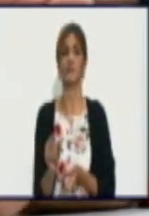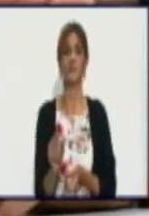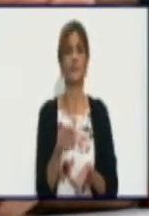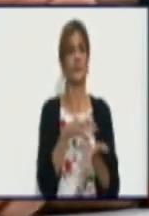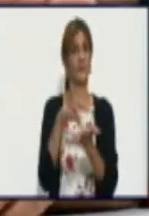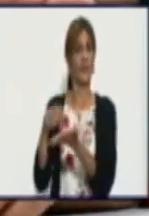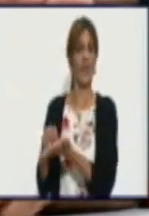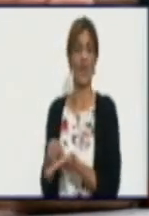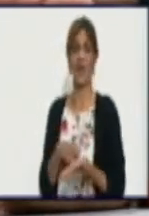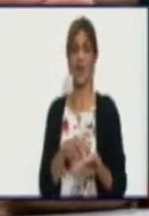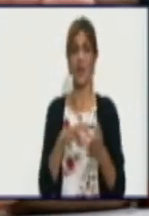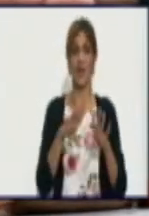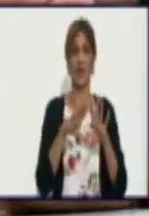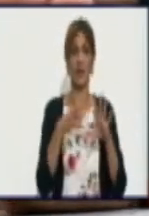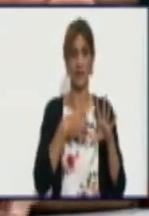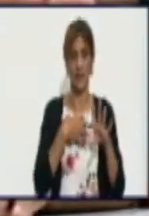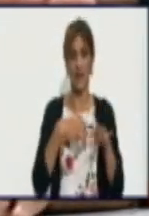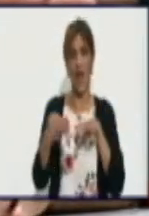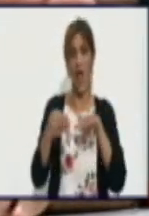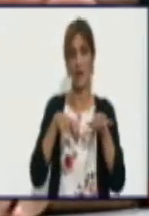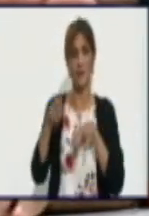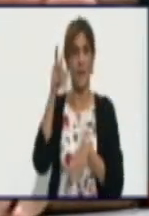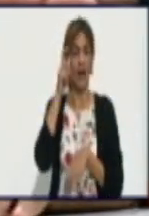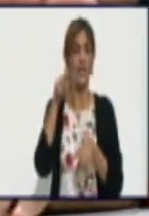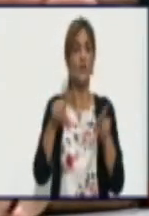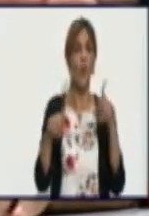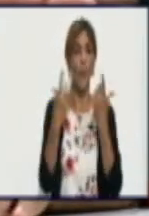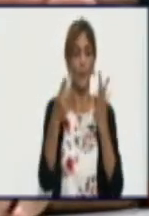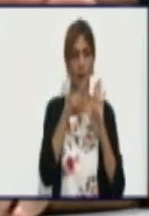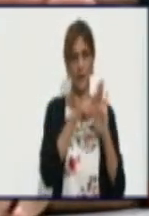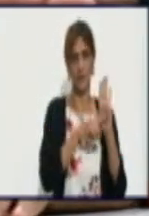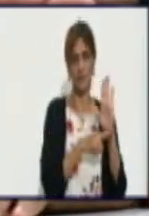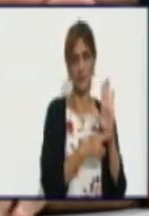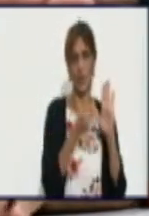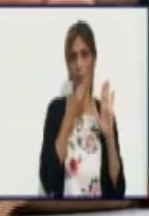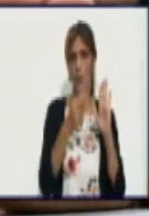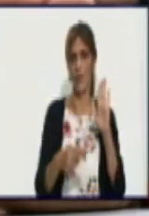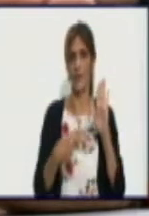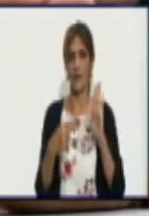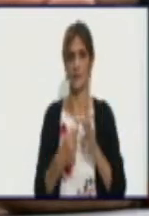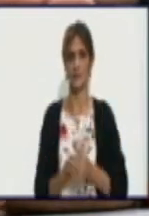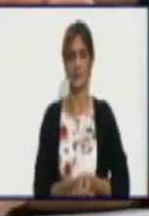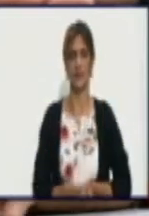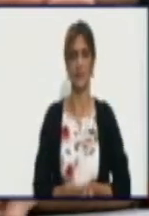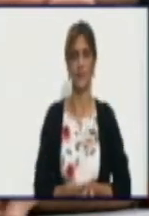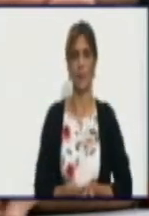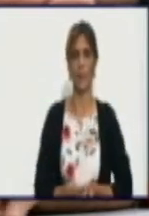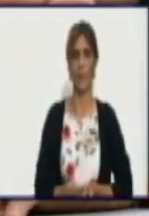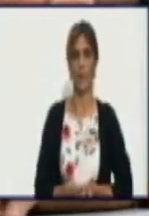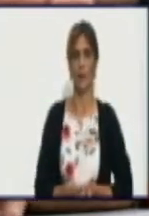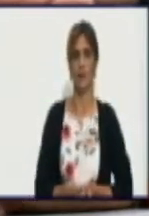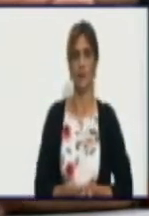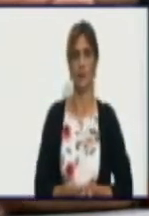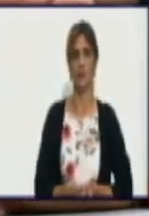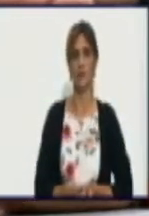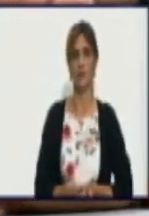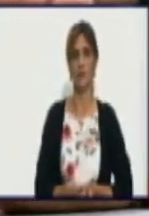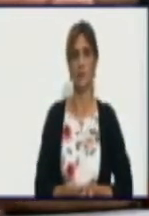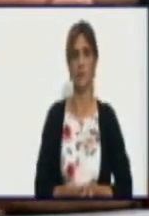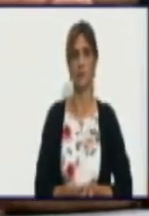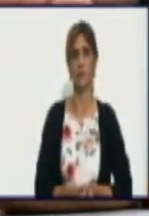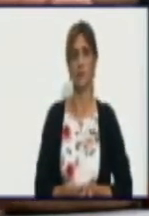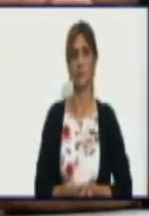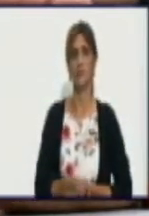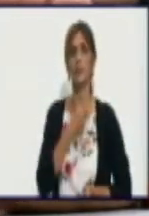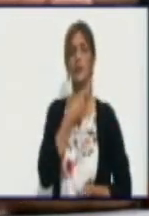entidades que tienen animales y cumplen esos requisitos, lo pueden hacer. Por ejemplo, este berrújo es una empresa especializada en la ceba de